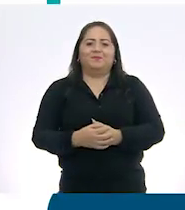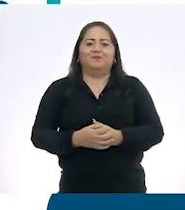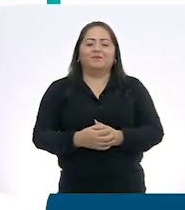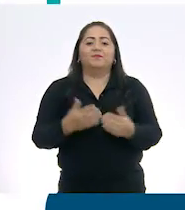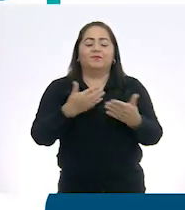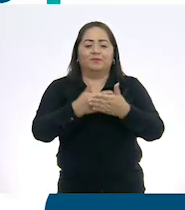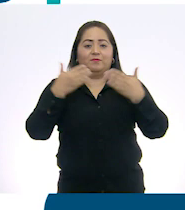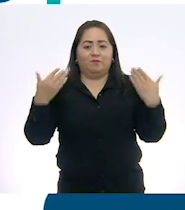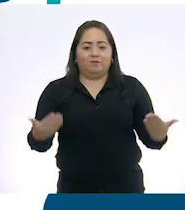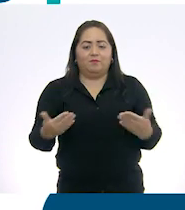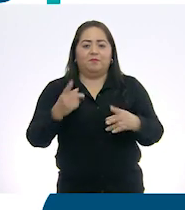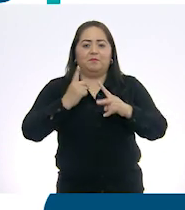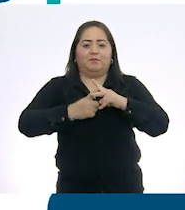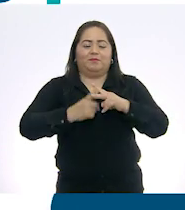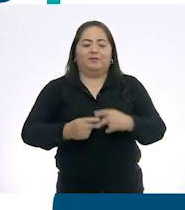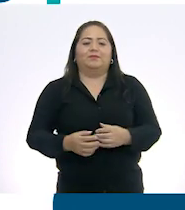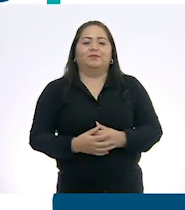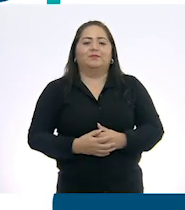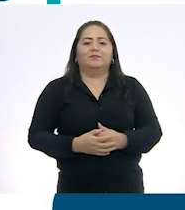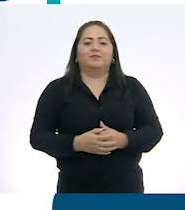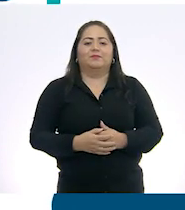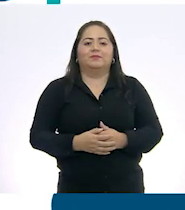A continuación, matemáticas.